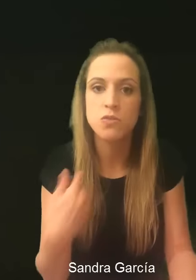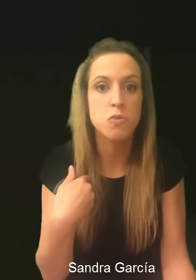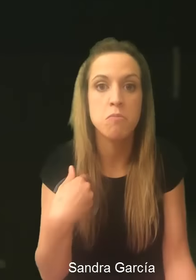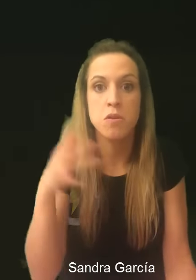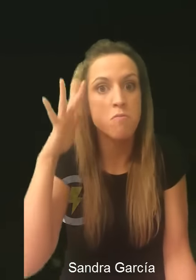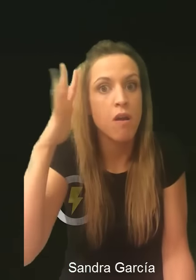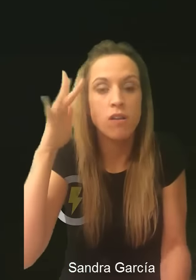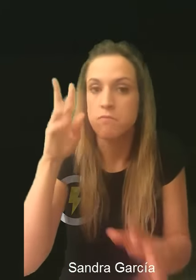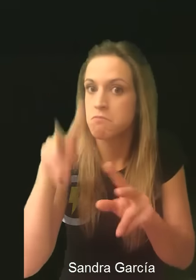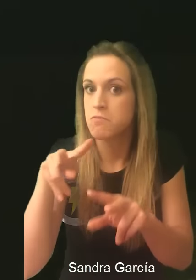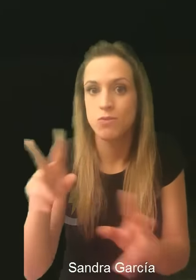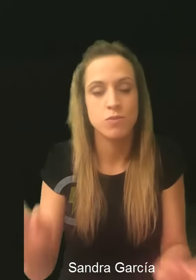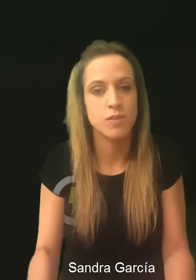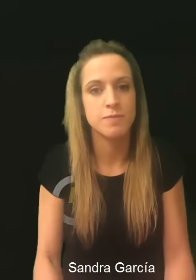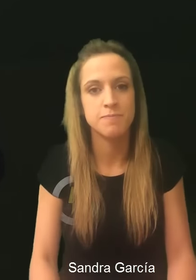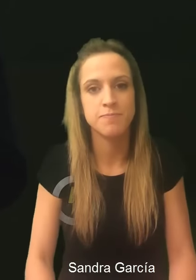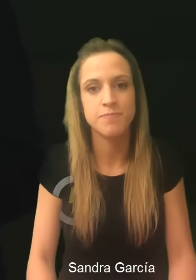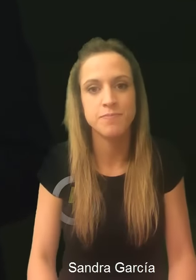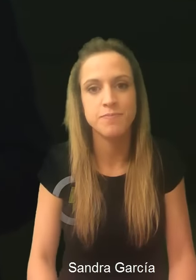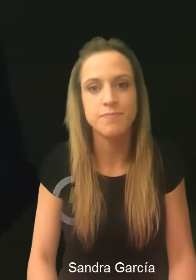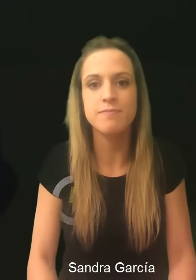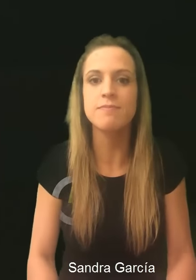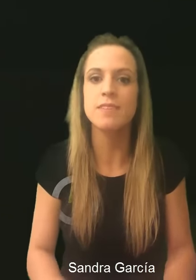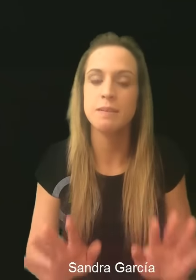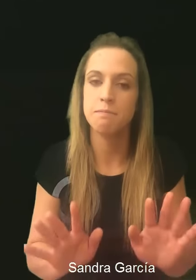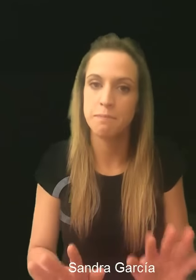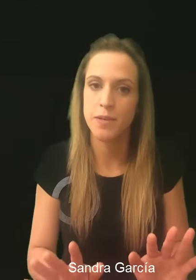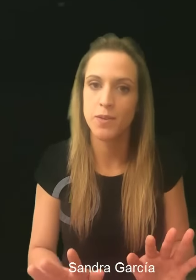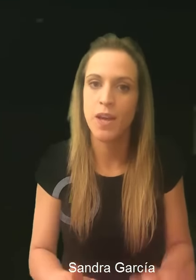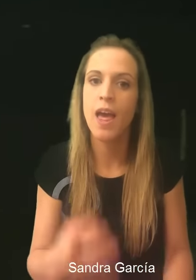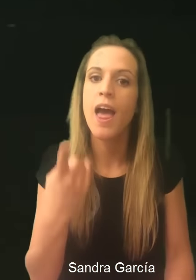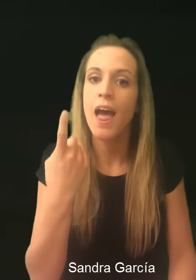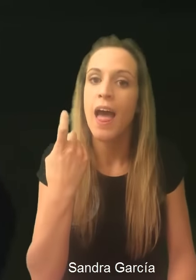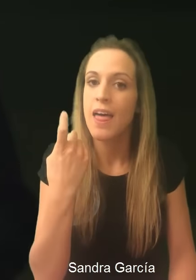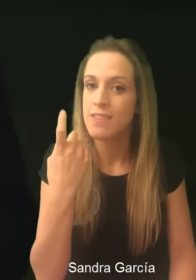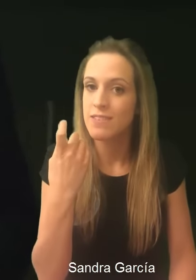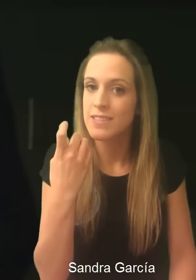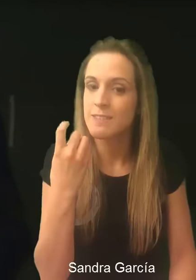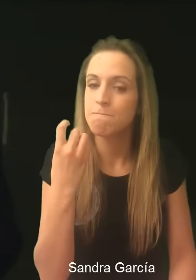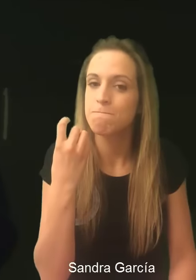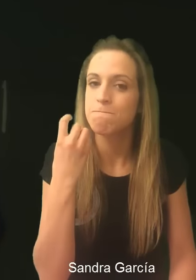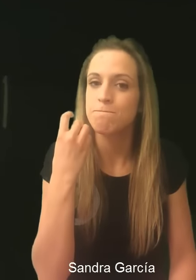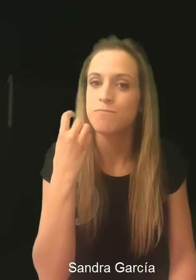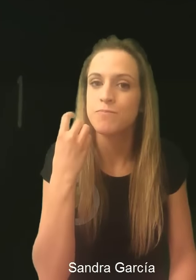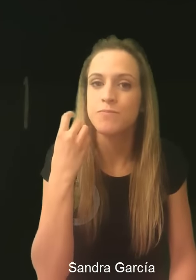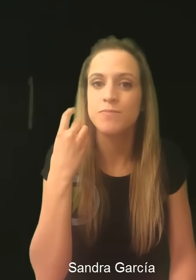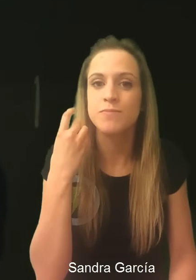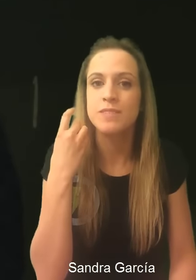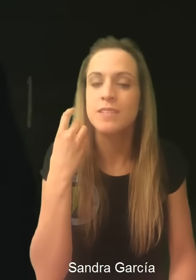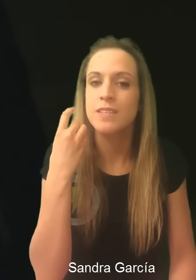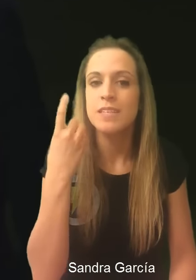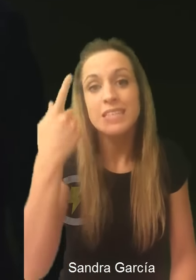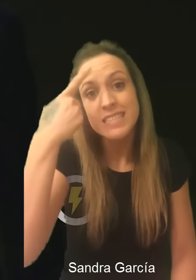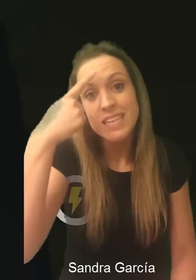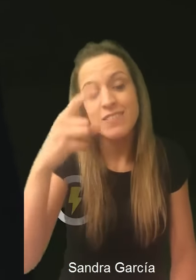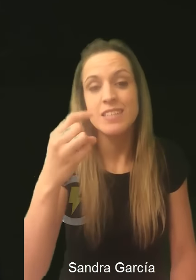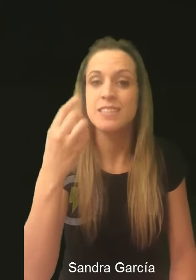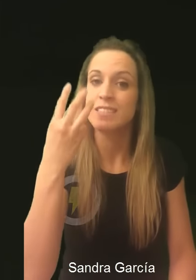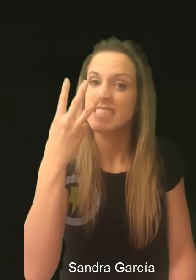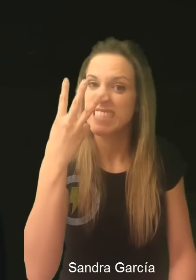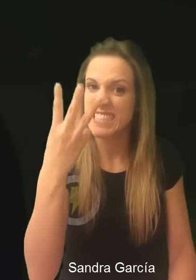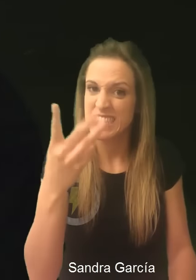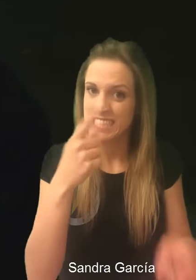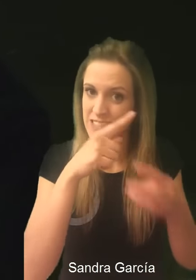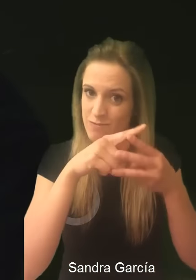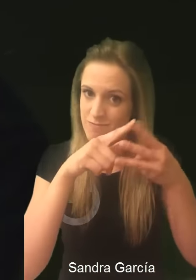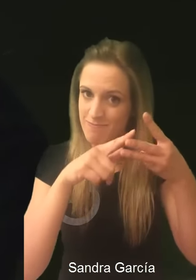claro, esto no lo hubiera conseguido si no me quito tres cosas de la cabeza muy importantes. La primera, no